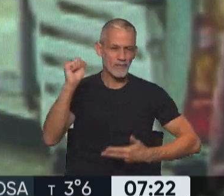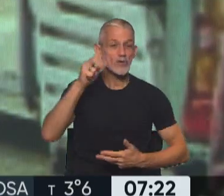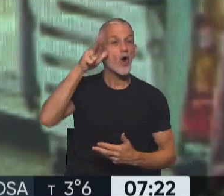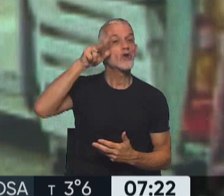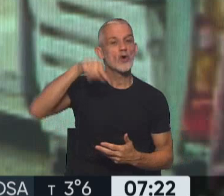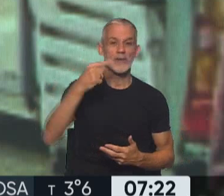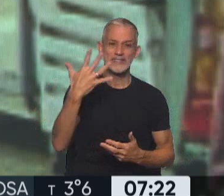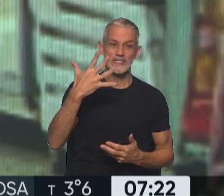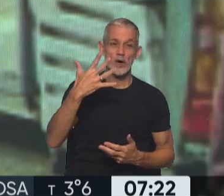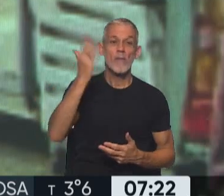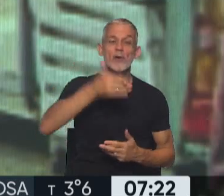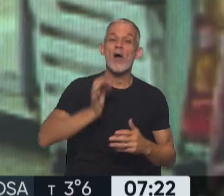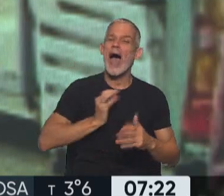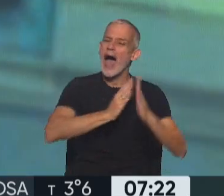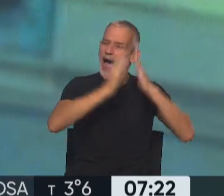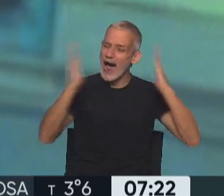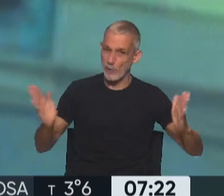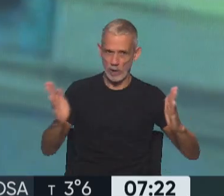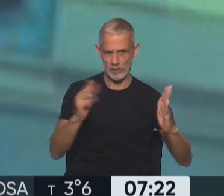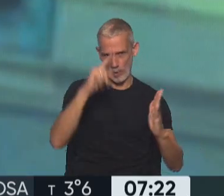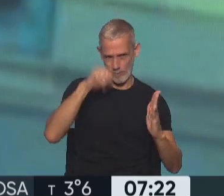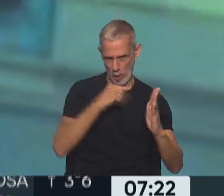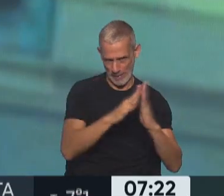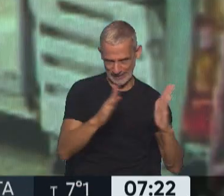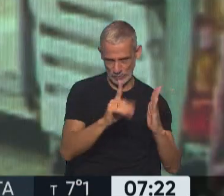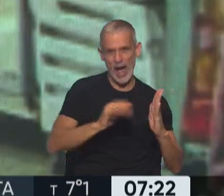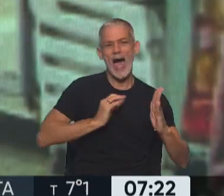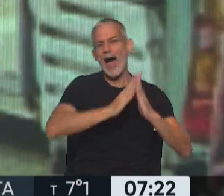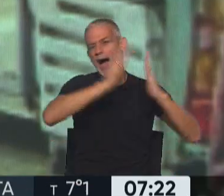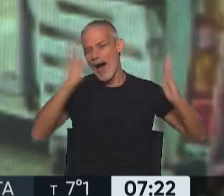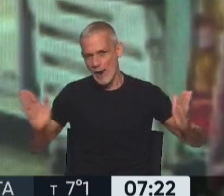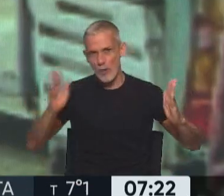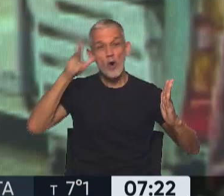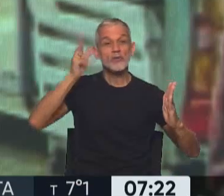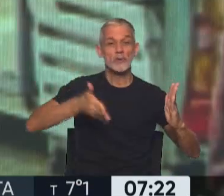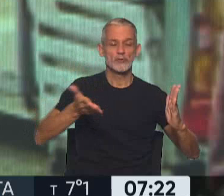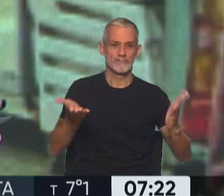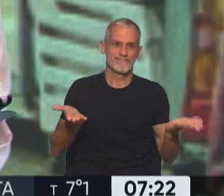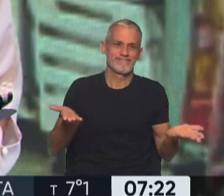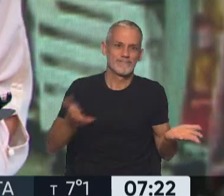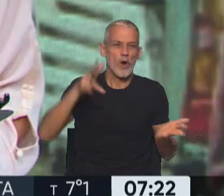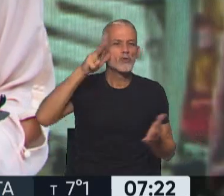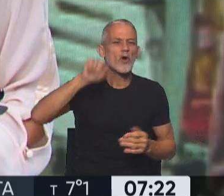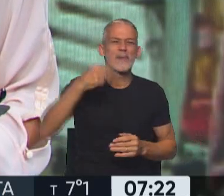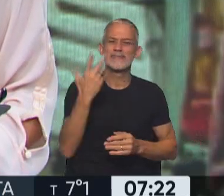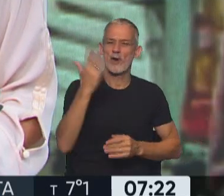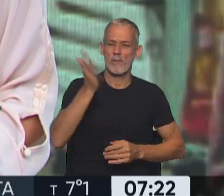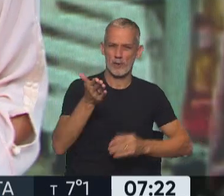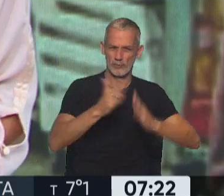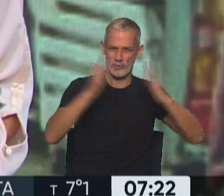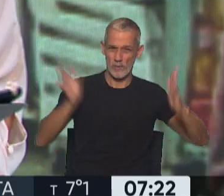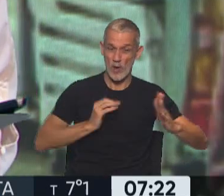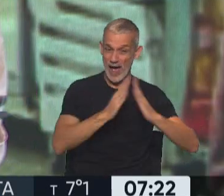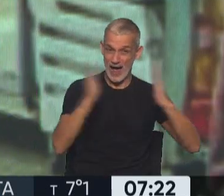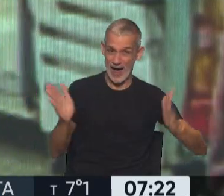8,5% anual, no mensual. No mensual, anual. Anualizado, 8,5% fue la inflación en Estados Unidos,